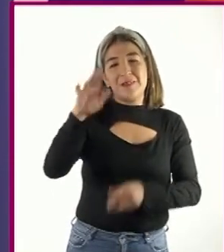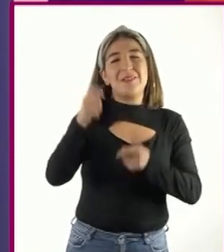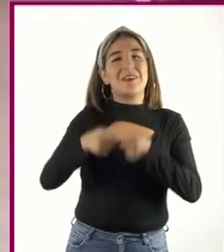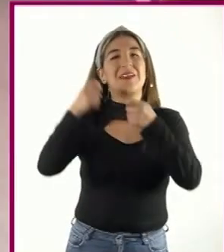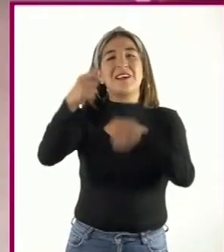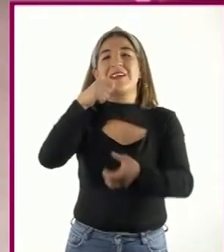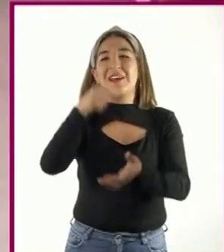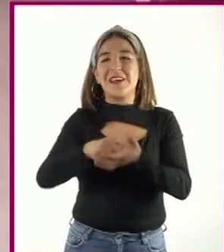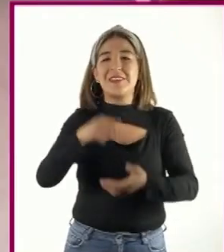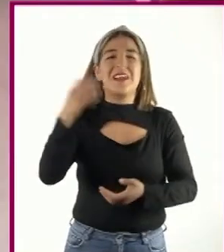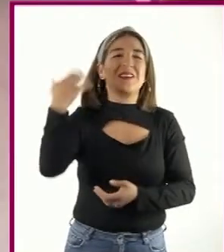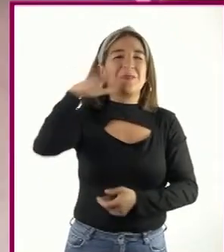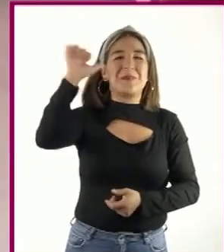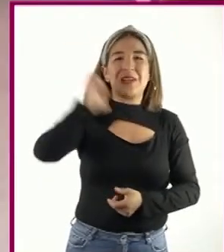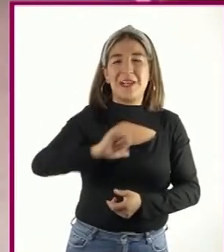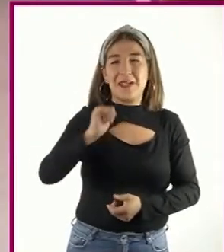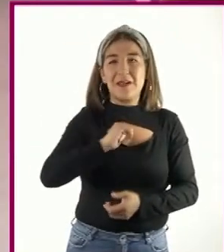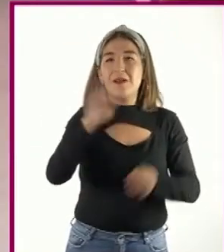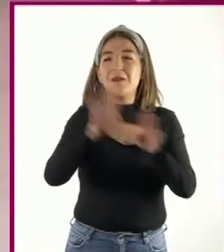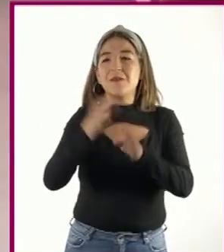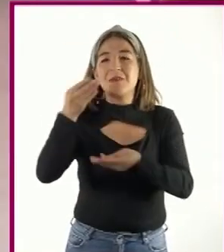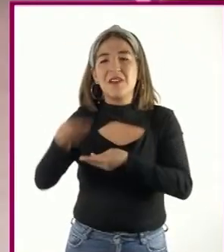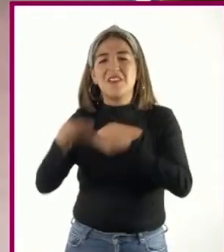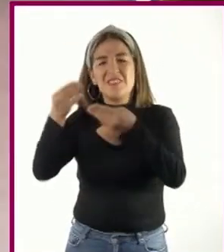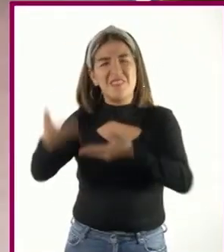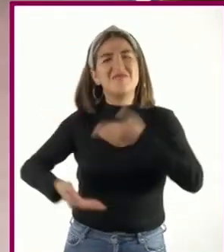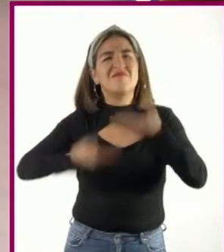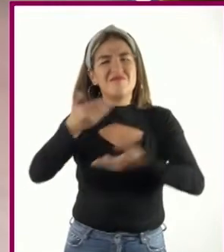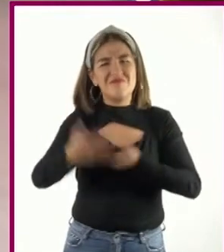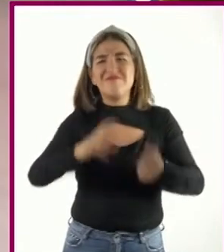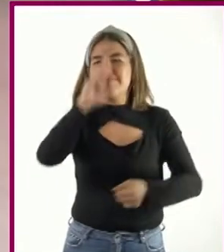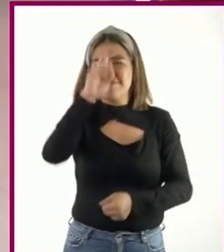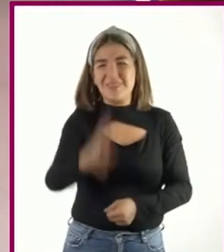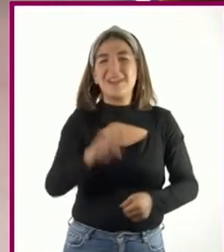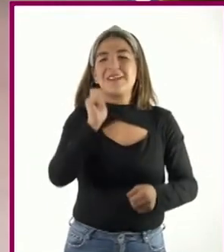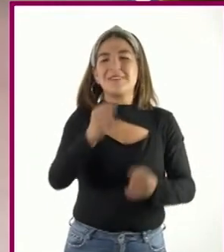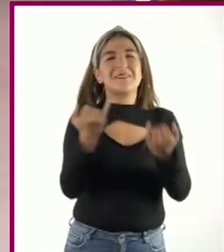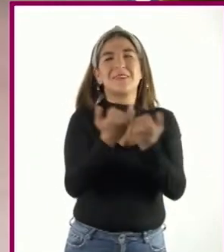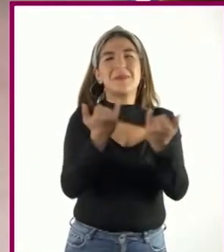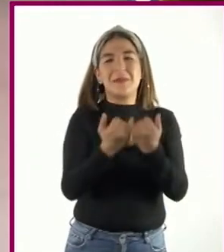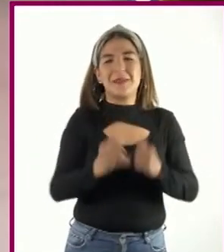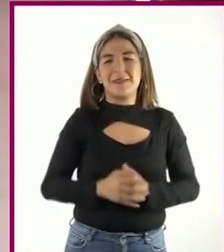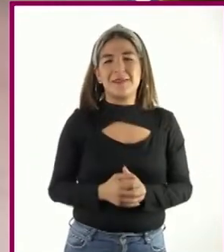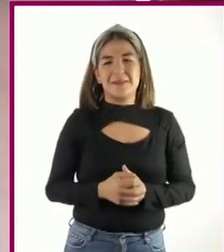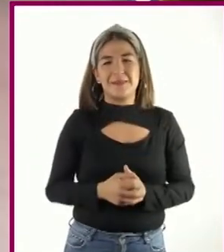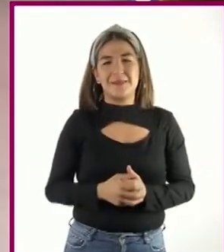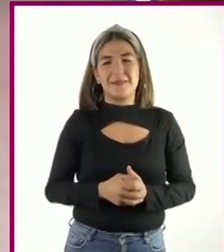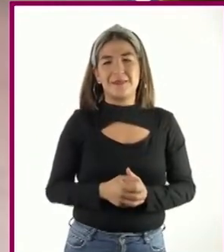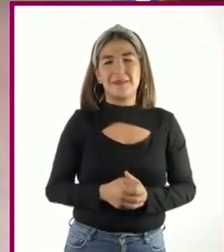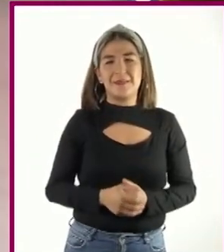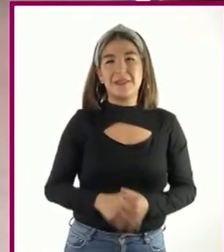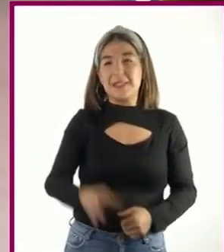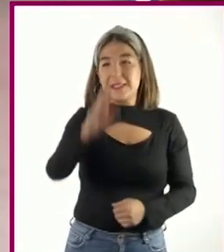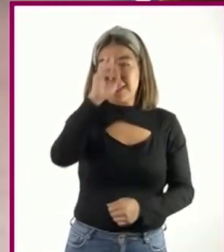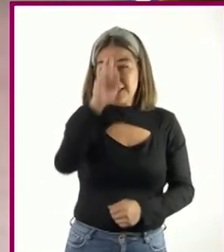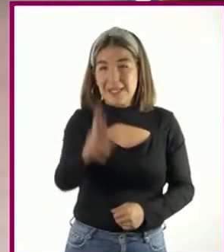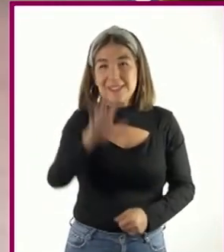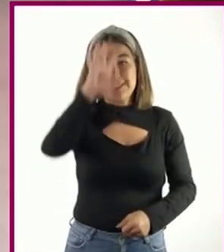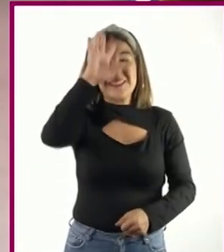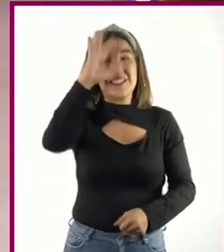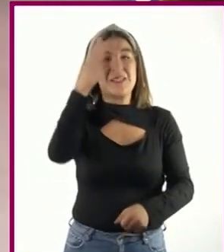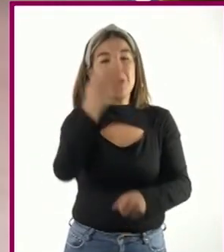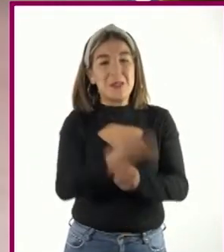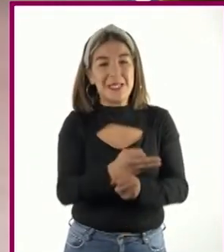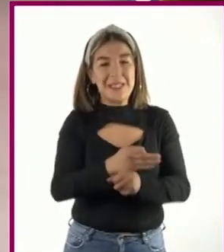Y se dirigía a ella con mucho respeto. Era algo así como respetable señorita.